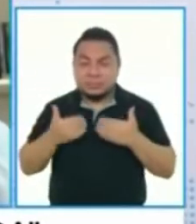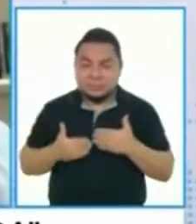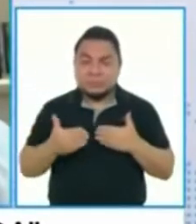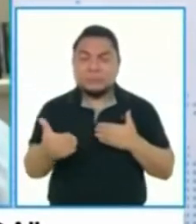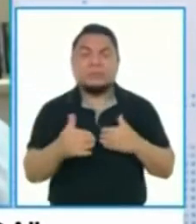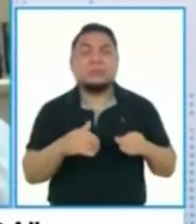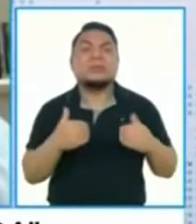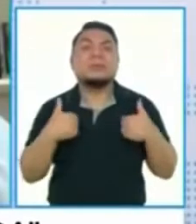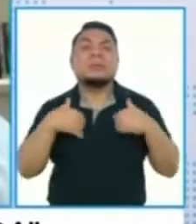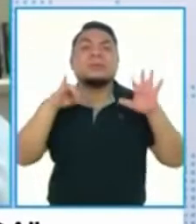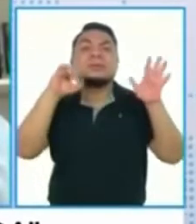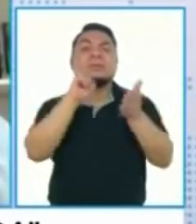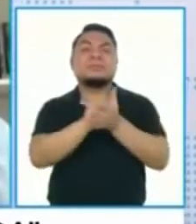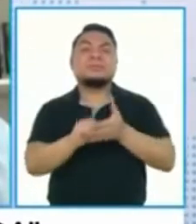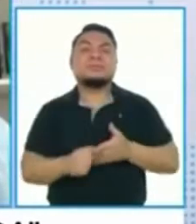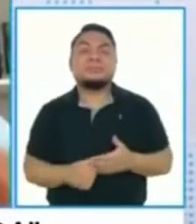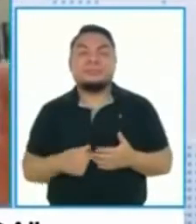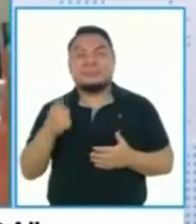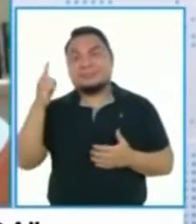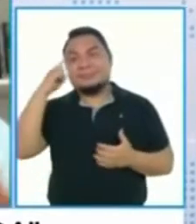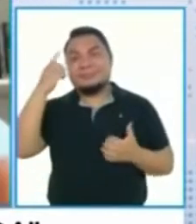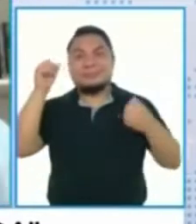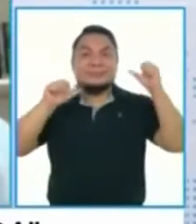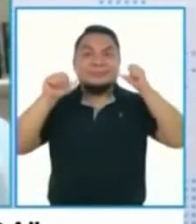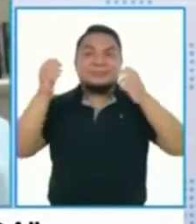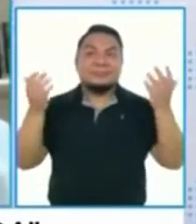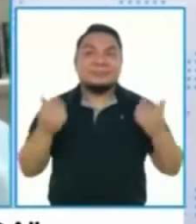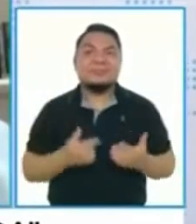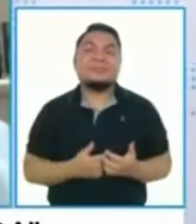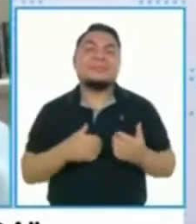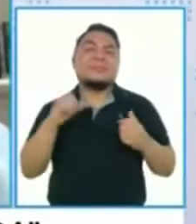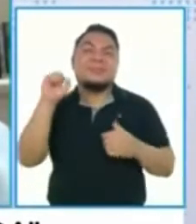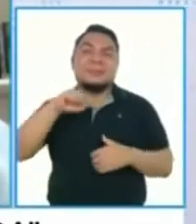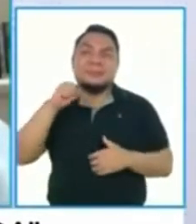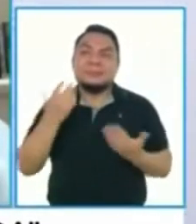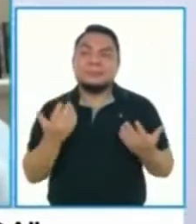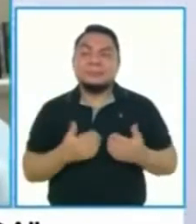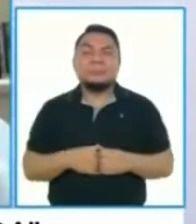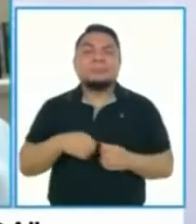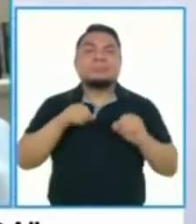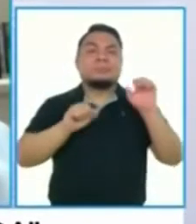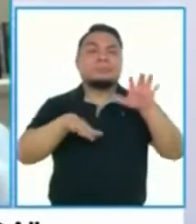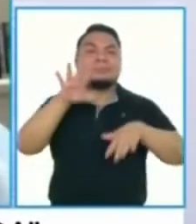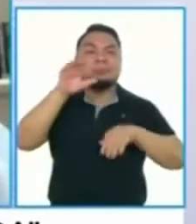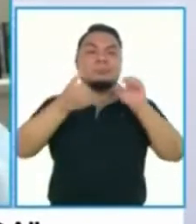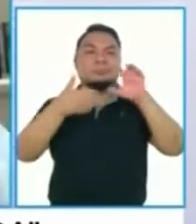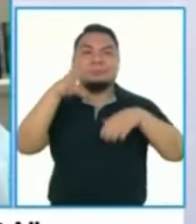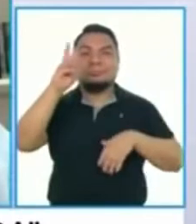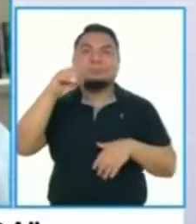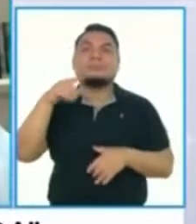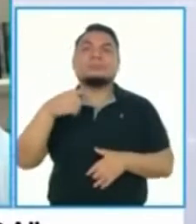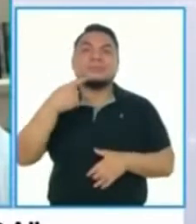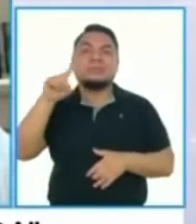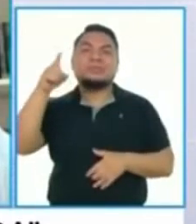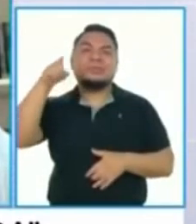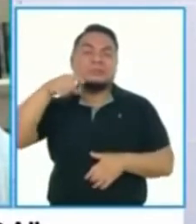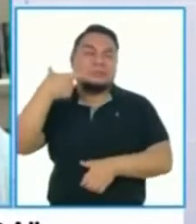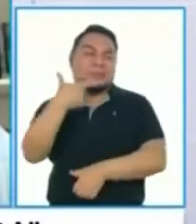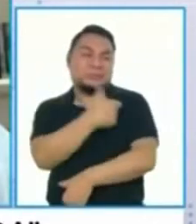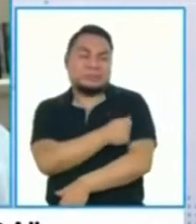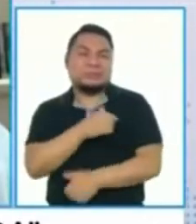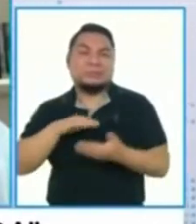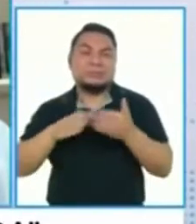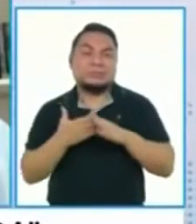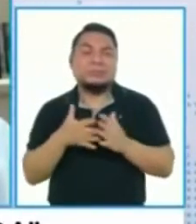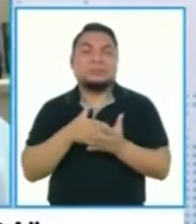tenemos tres meses de incertidumbre, necesitamos aproximadamente 15 a 16 millones de dosis de vacunas para nuestra